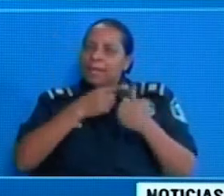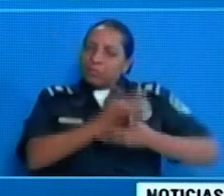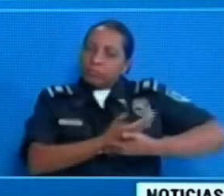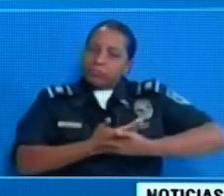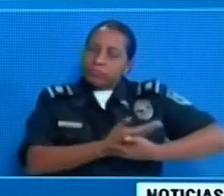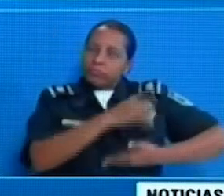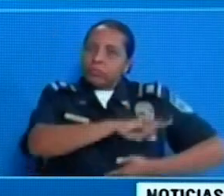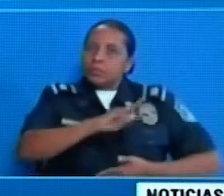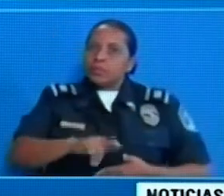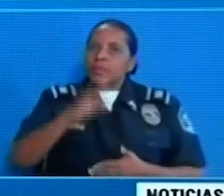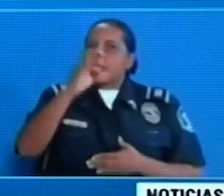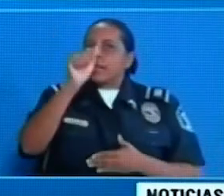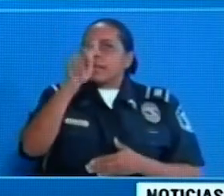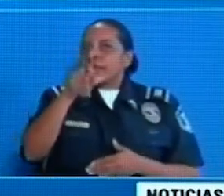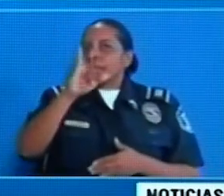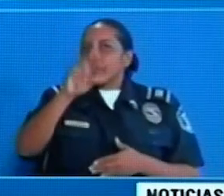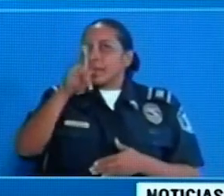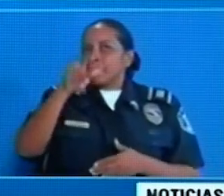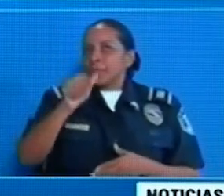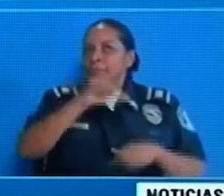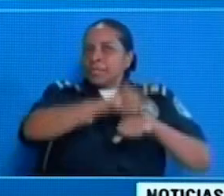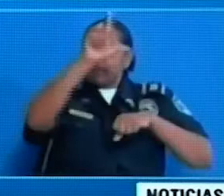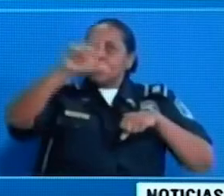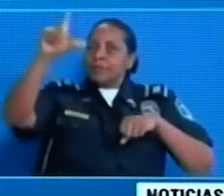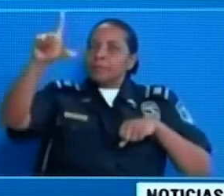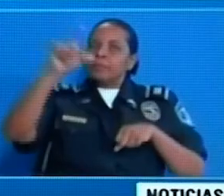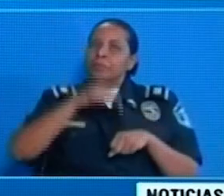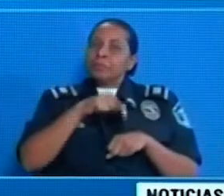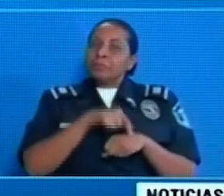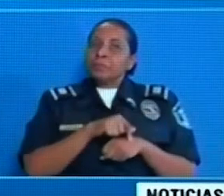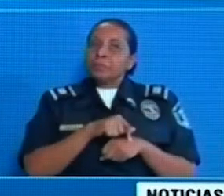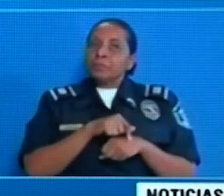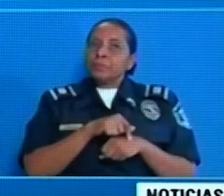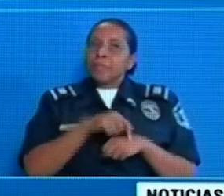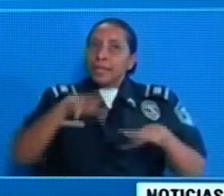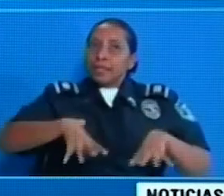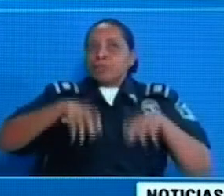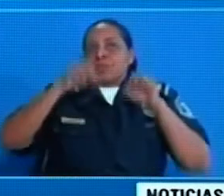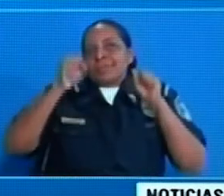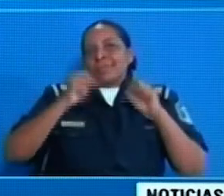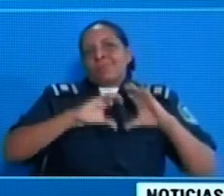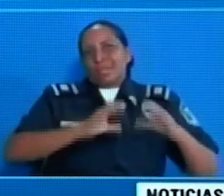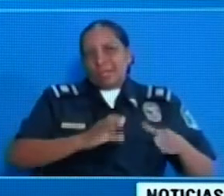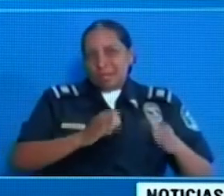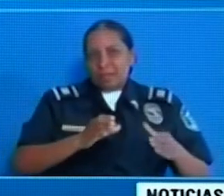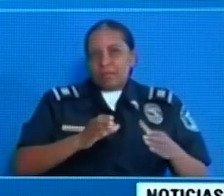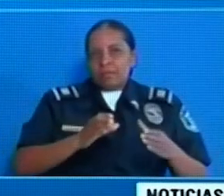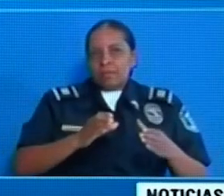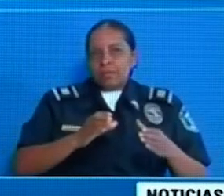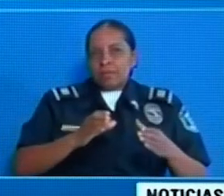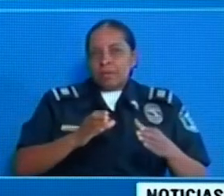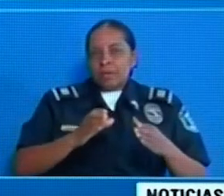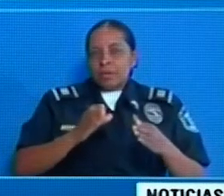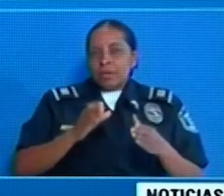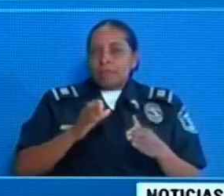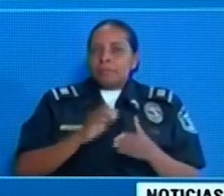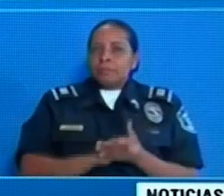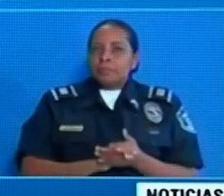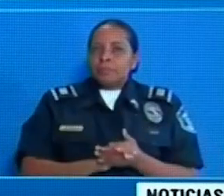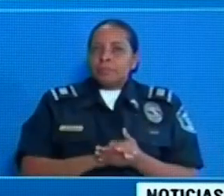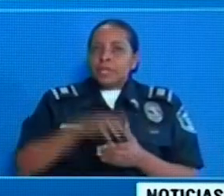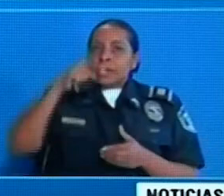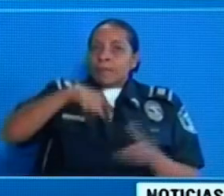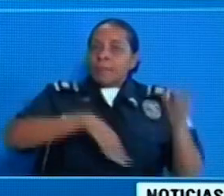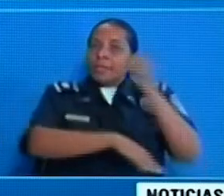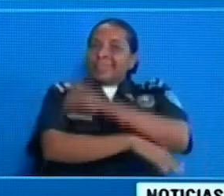conocidos como CAIPI, a nivel nacional, se deben acoger a la suspensión de clases temporalmente a partir